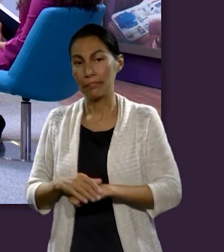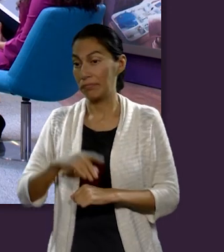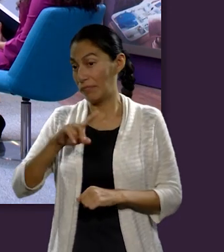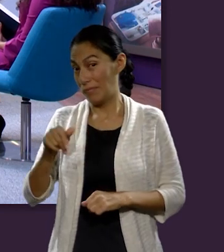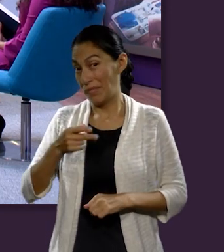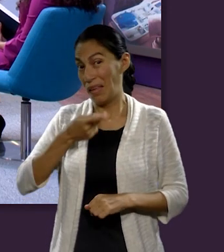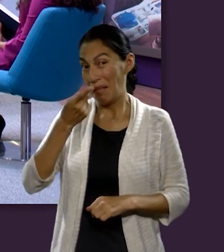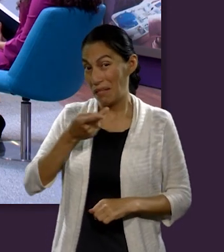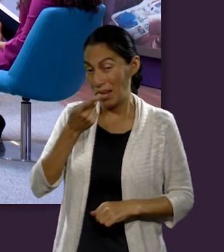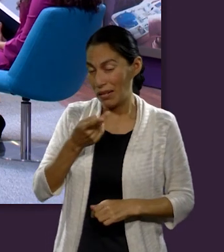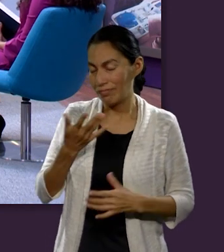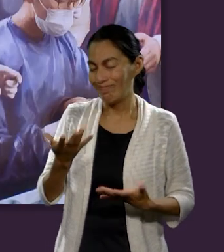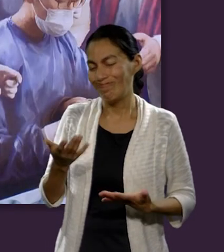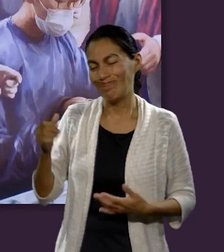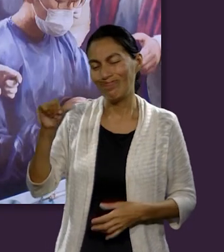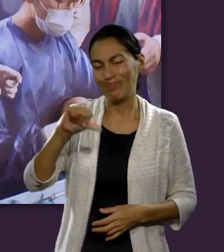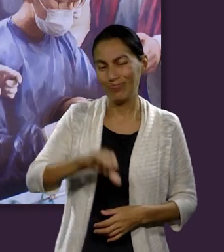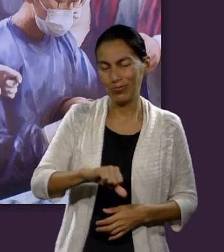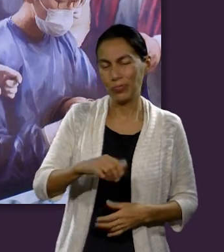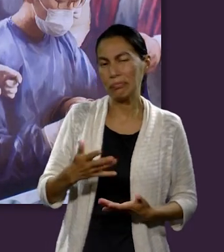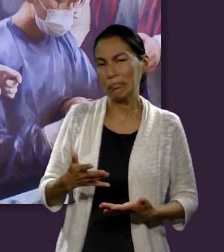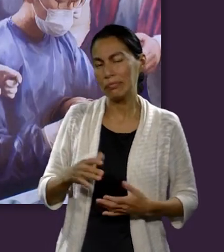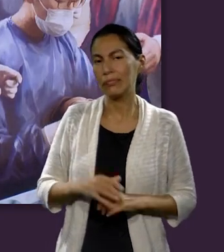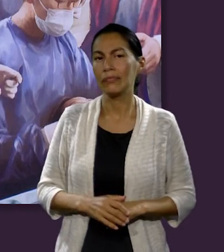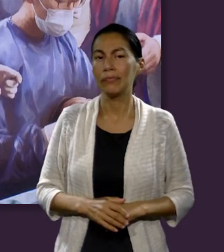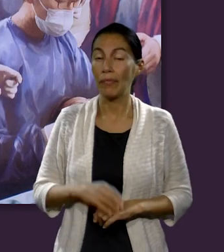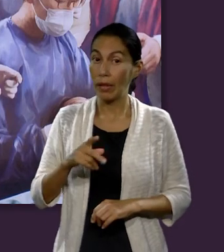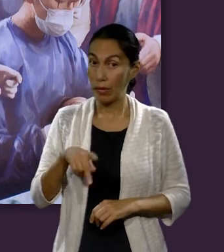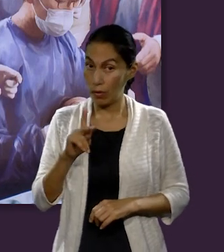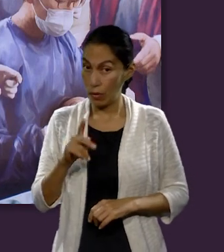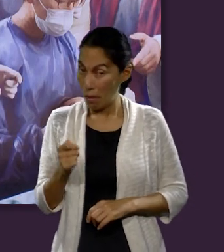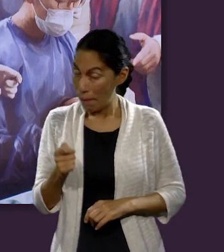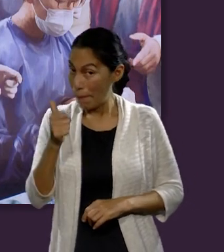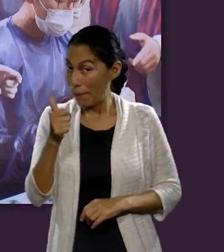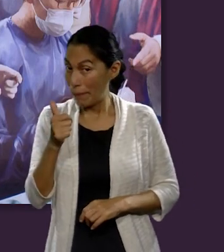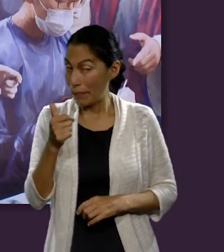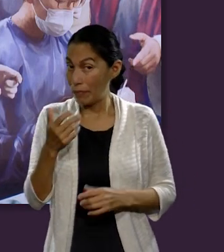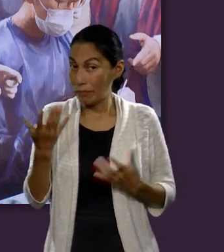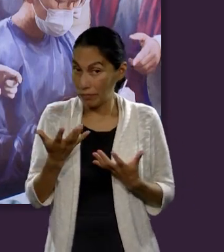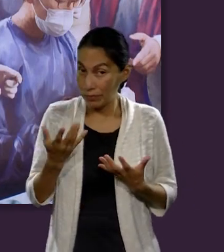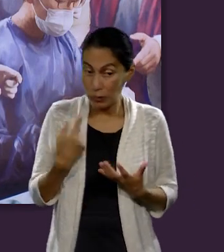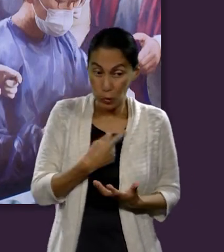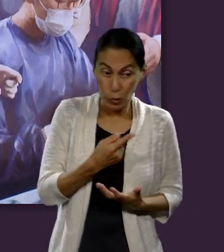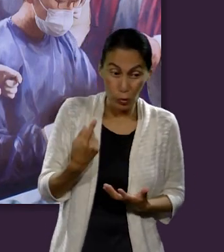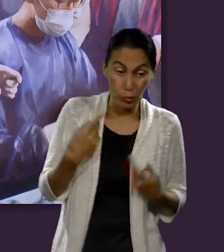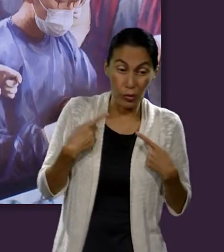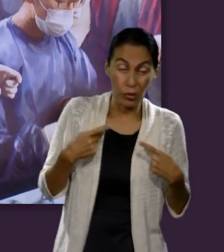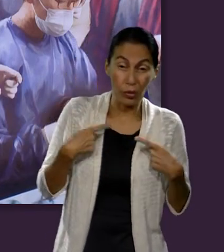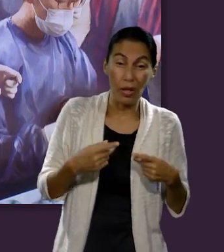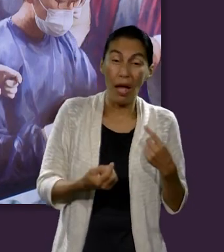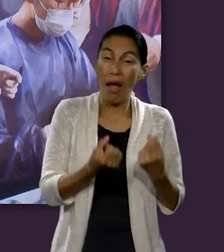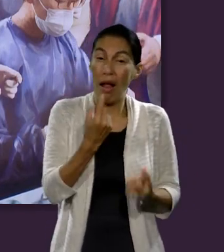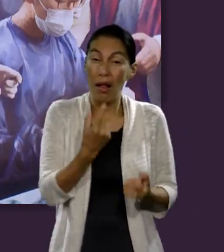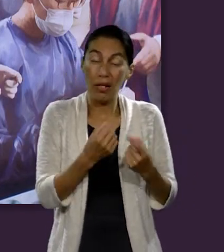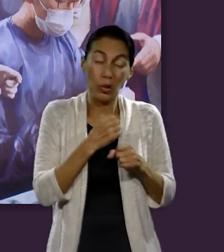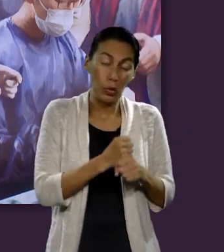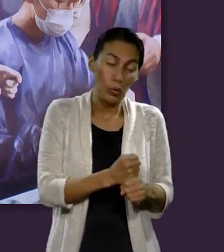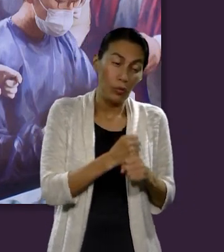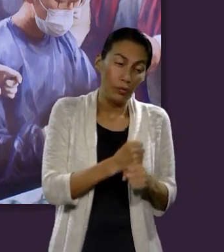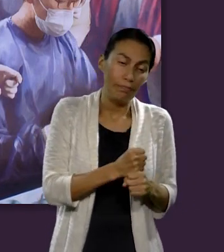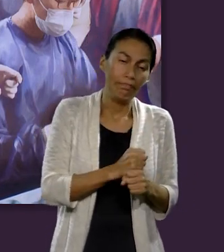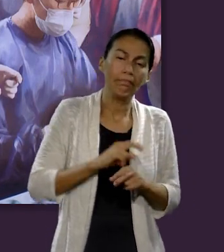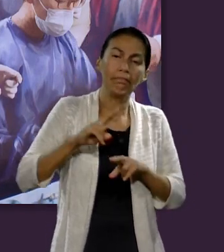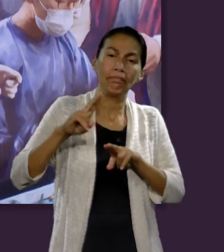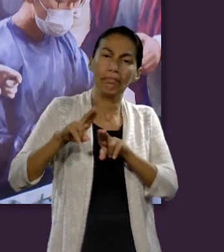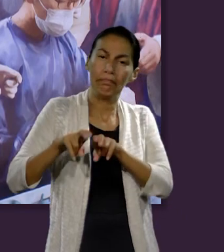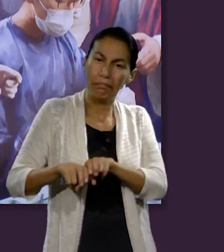Cuando abrieron la boca ya echaron todo a perder. Entonces, lo primero que podemos hacer con una persona